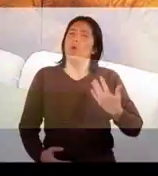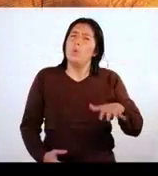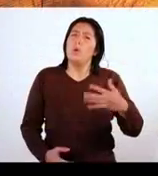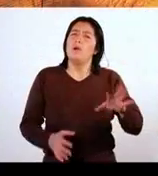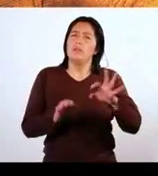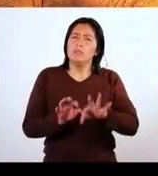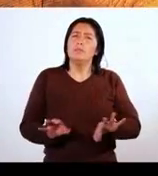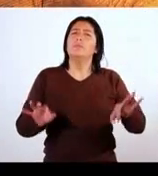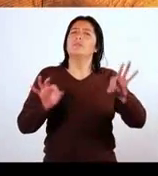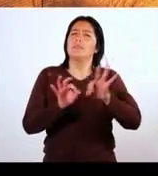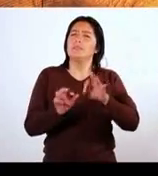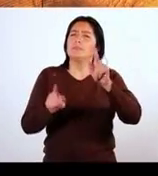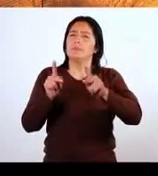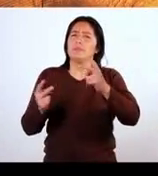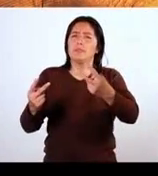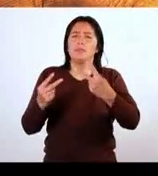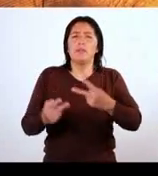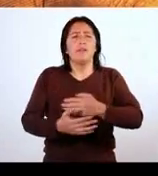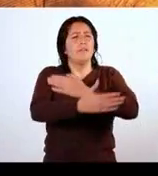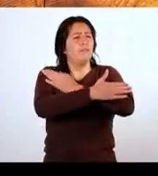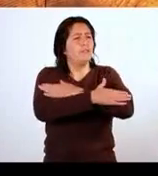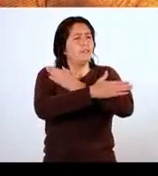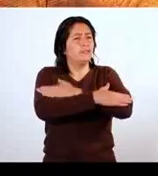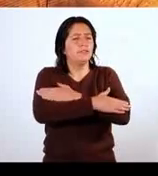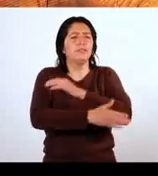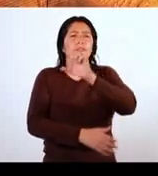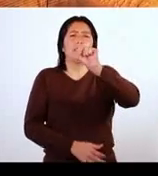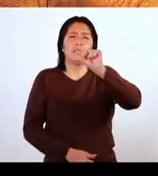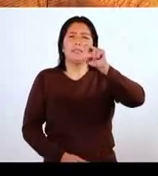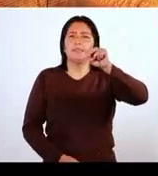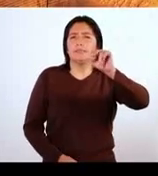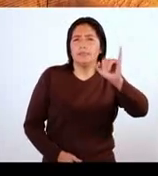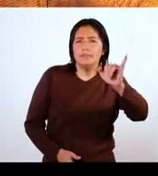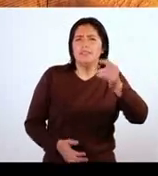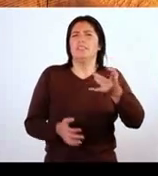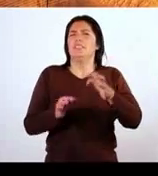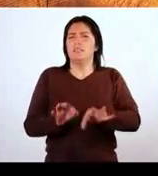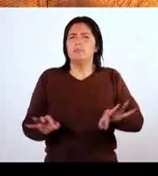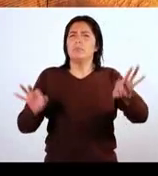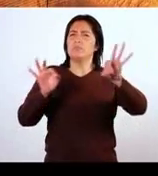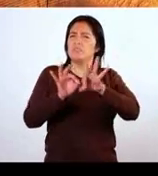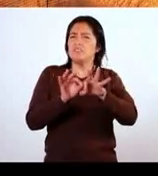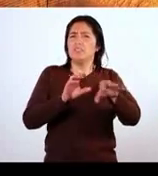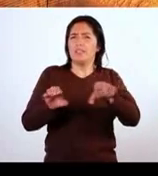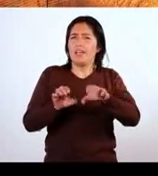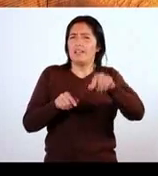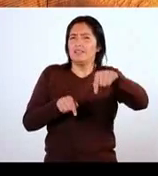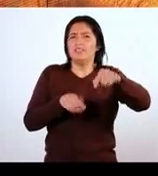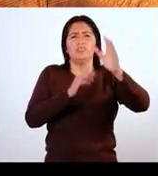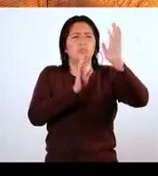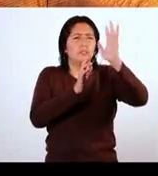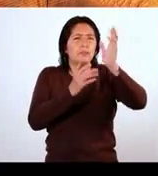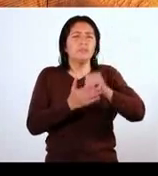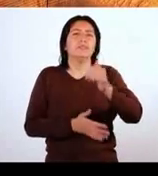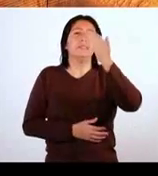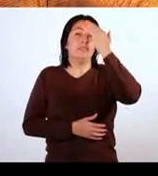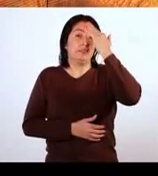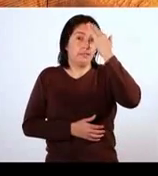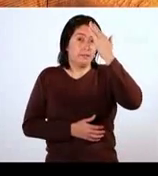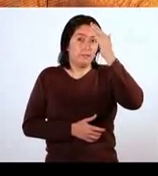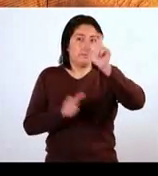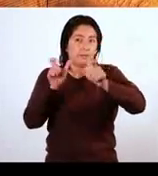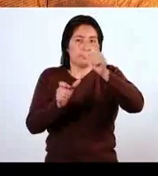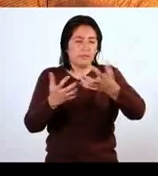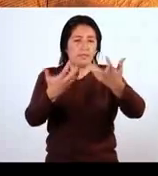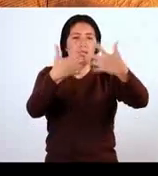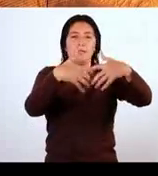Qué importante, amigos. Felicitaciones a la Sociedad Nacional de Industrias. Qué importante que realice este tipo de eventos. Y ya saben,